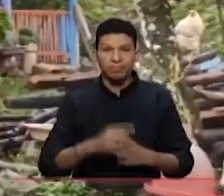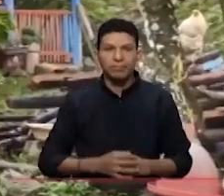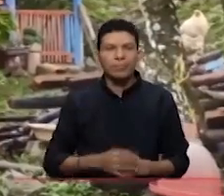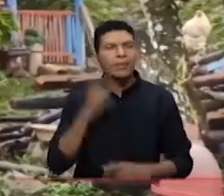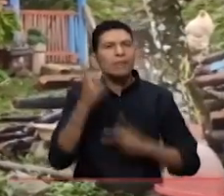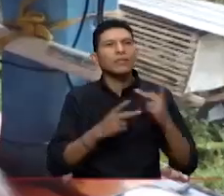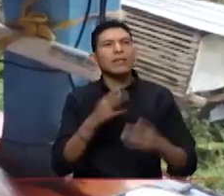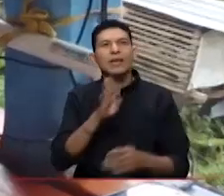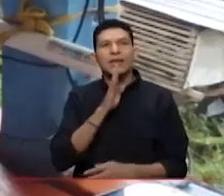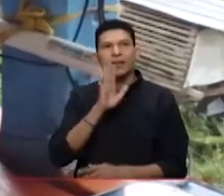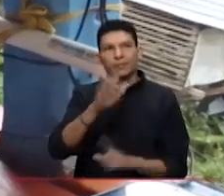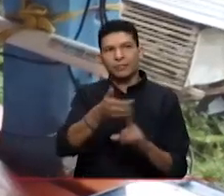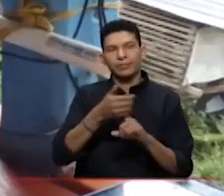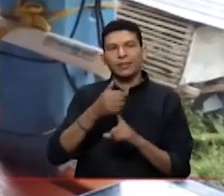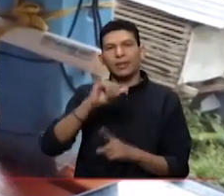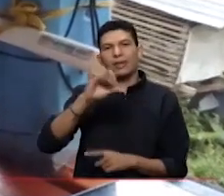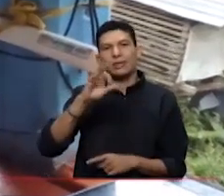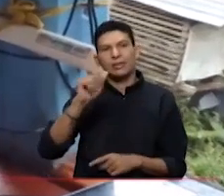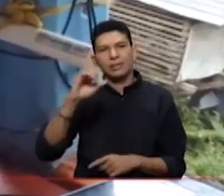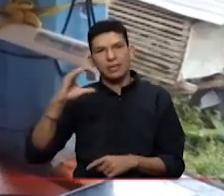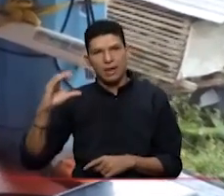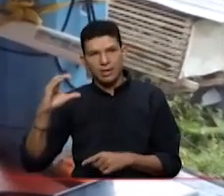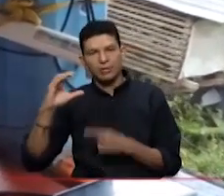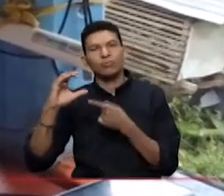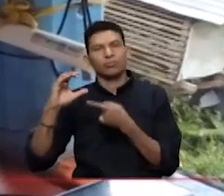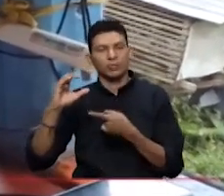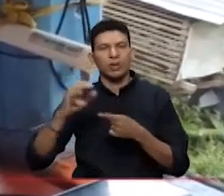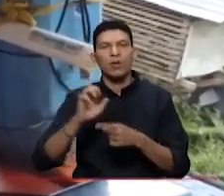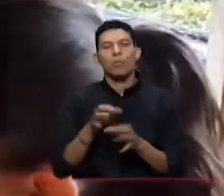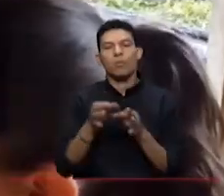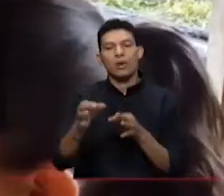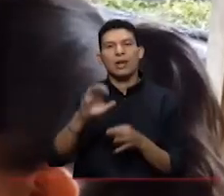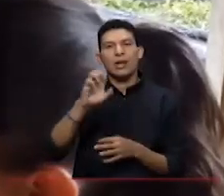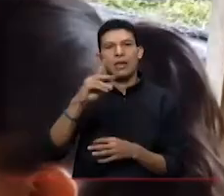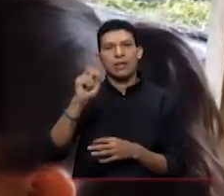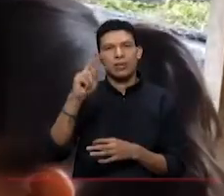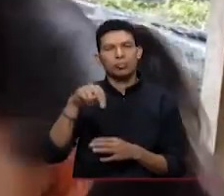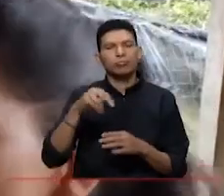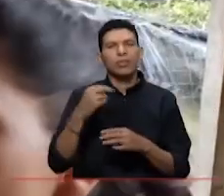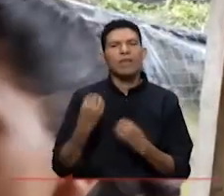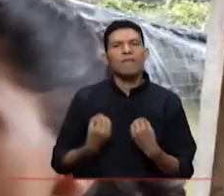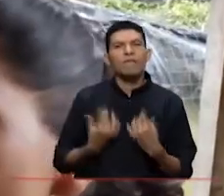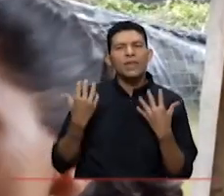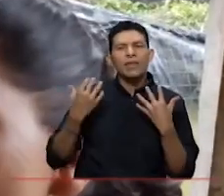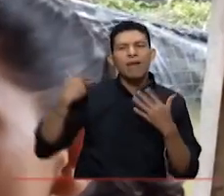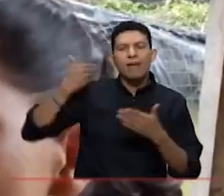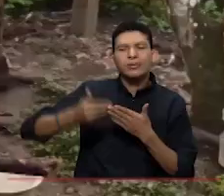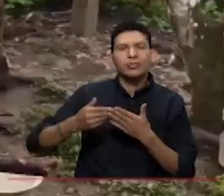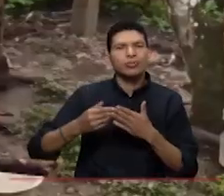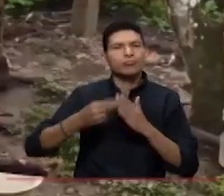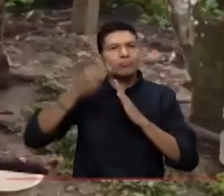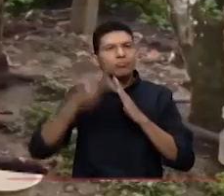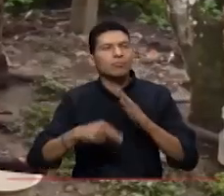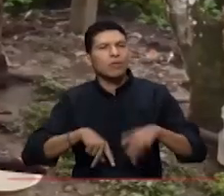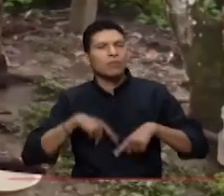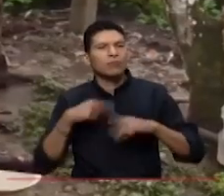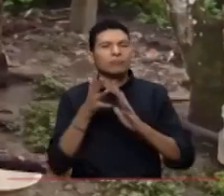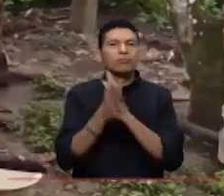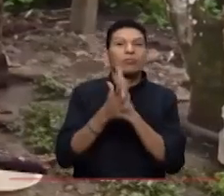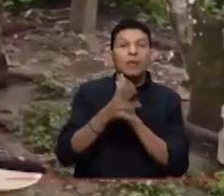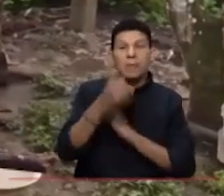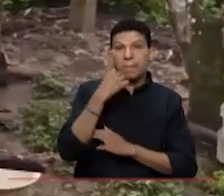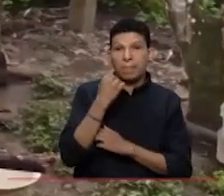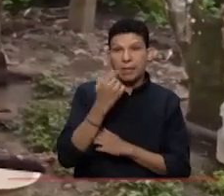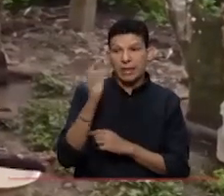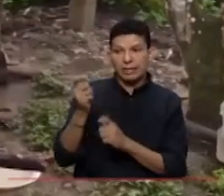fue la de Don Isaac González en la vereda del Edén, quien contó parte de su vida y cómo se ha dedicado a cuidar y proteger lo que su padre con